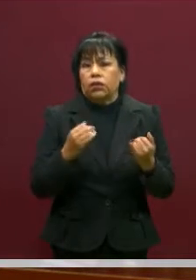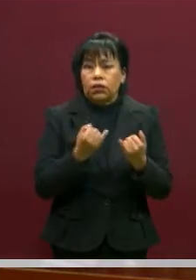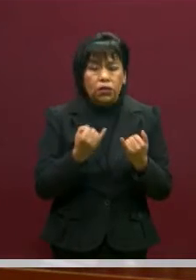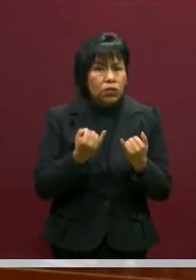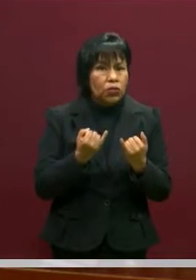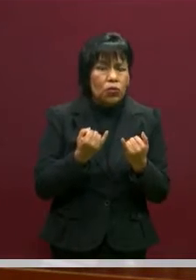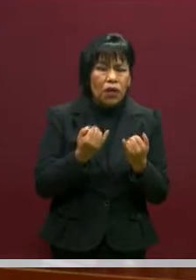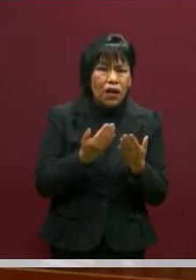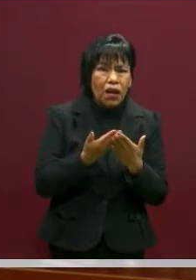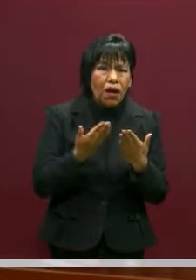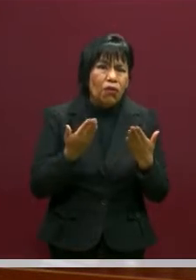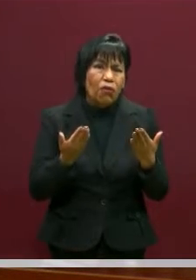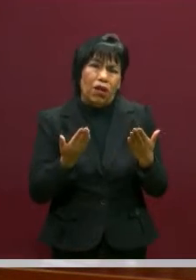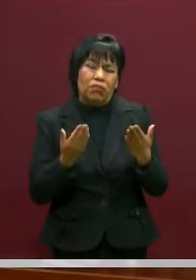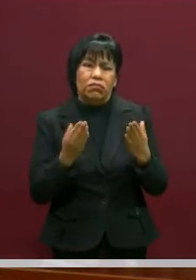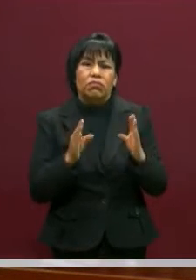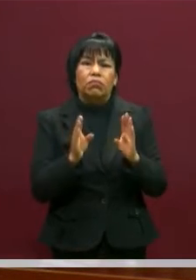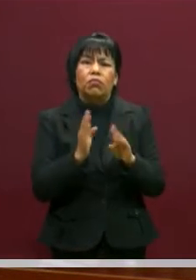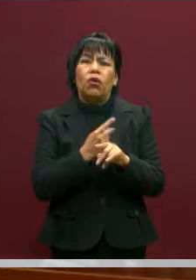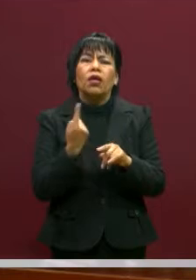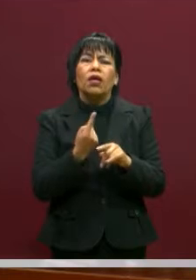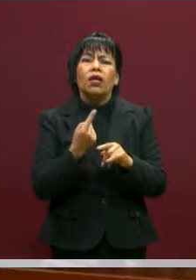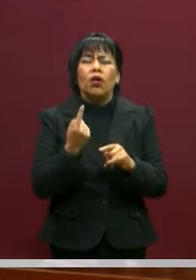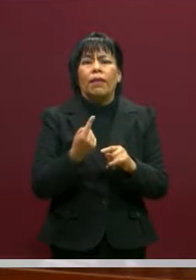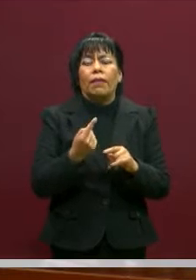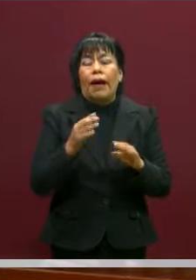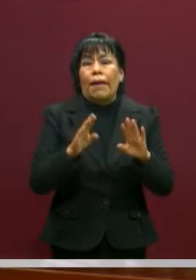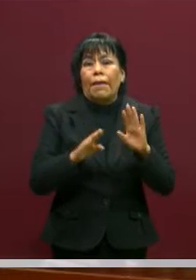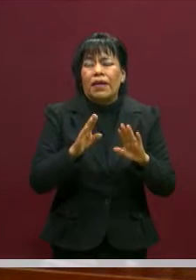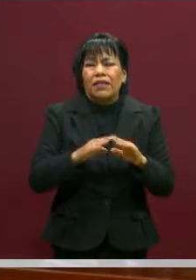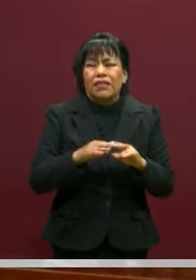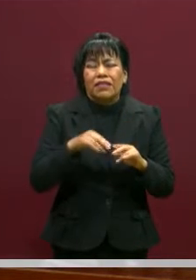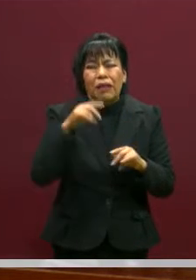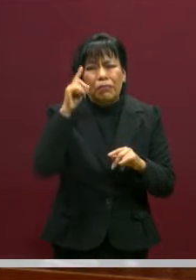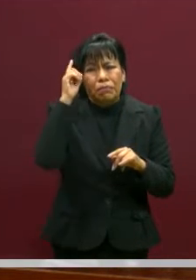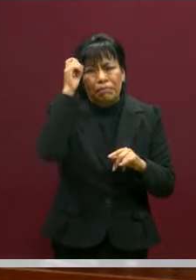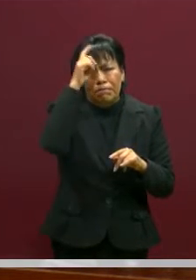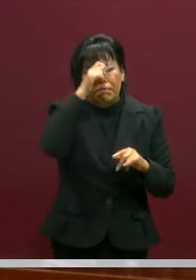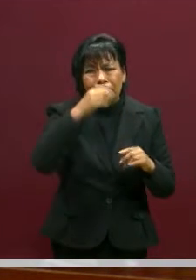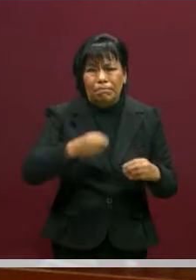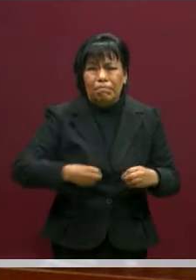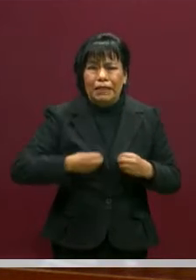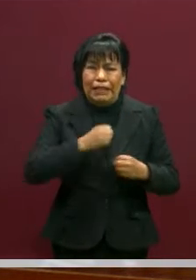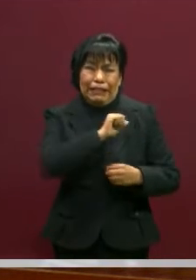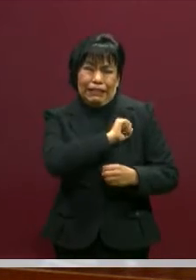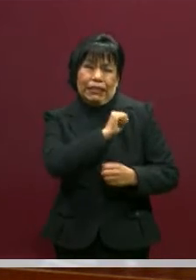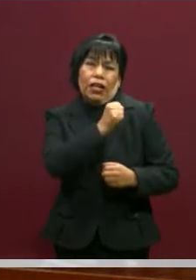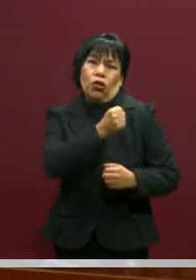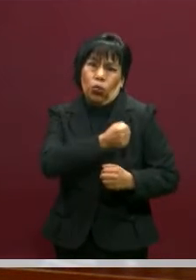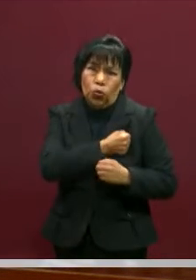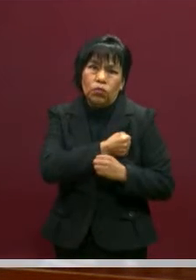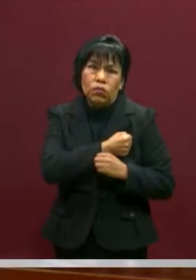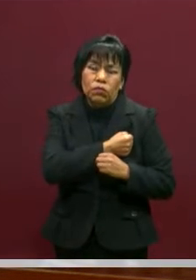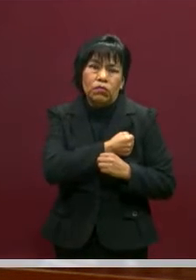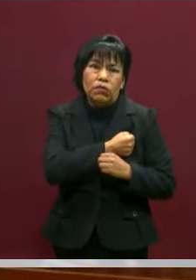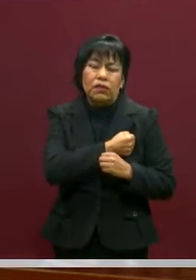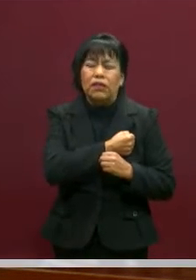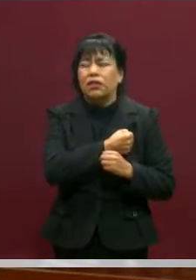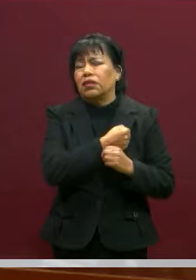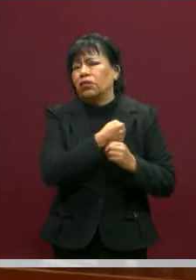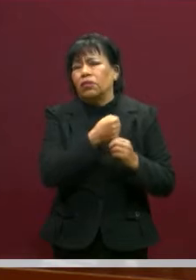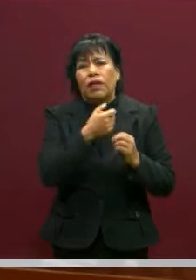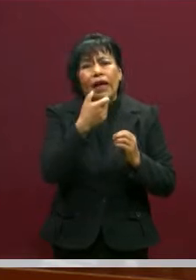en juego, porque una situación, una crisis de salud genera una crisis económica,